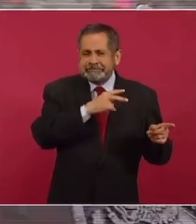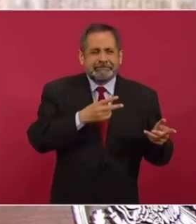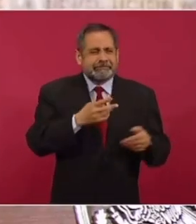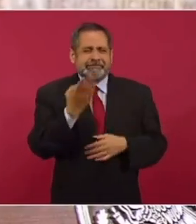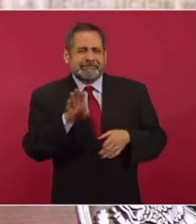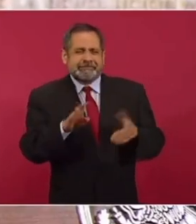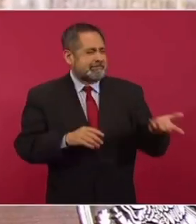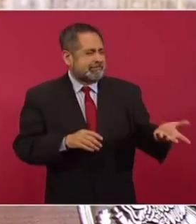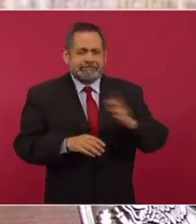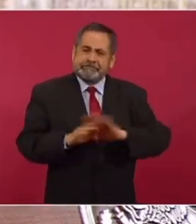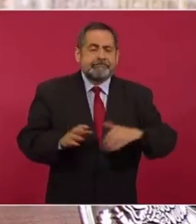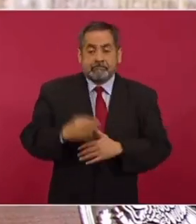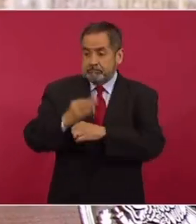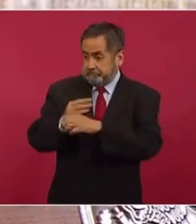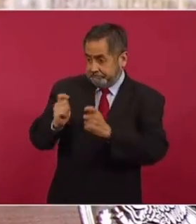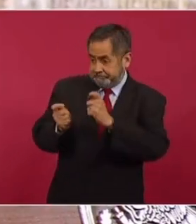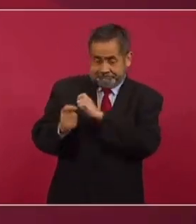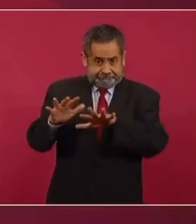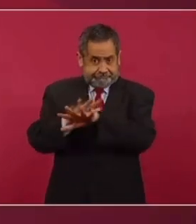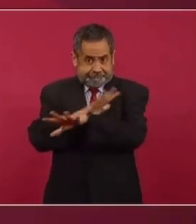con este proceso de transformación,